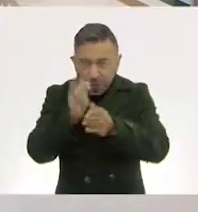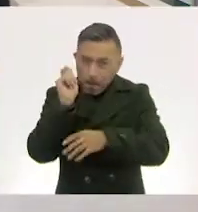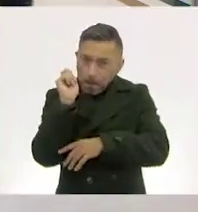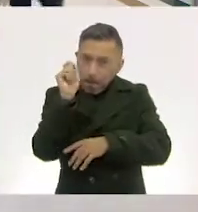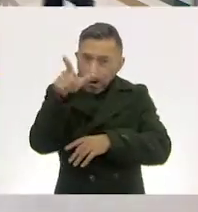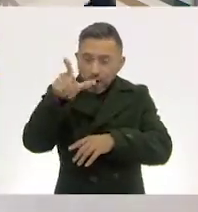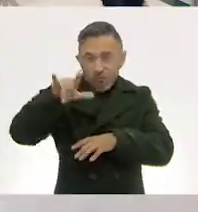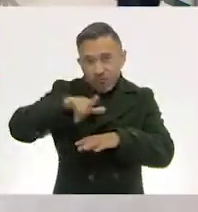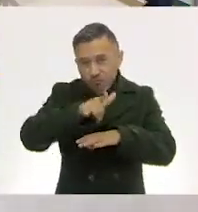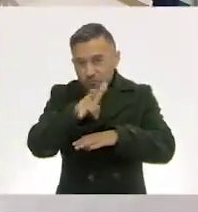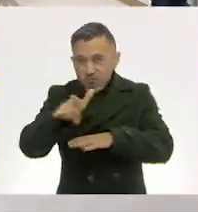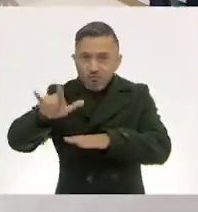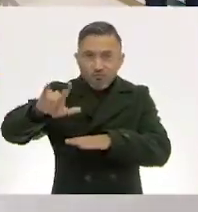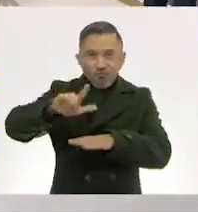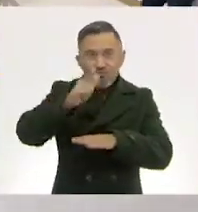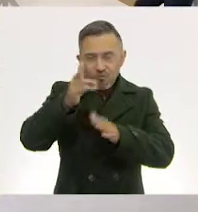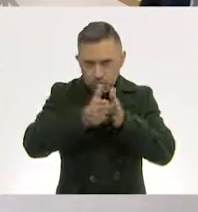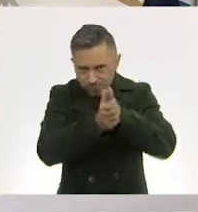Exacto.